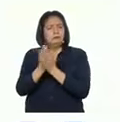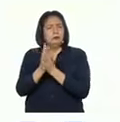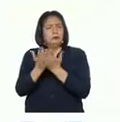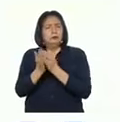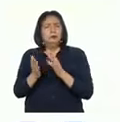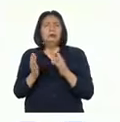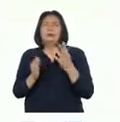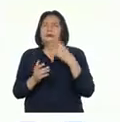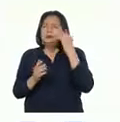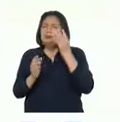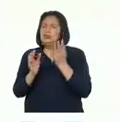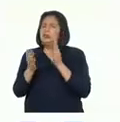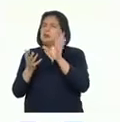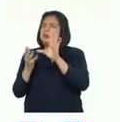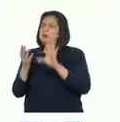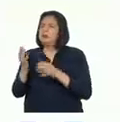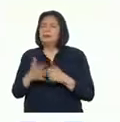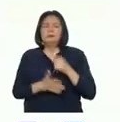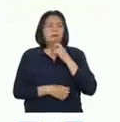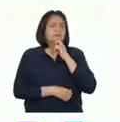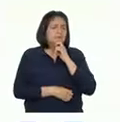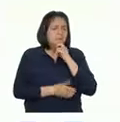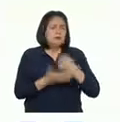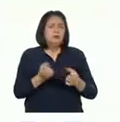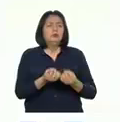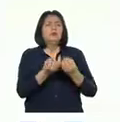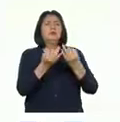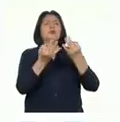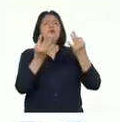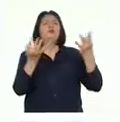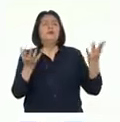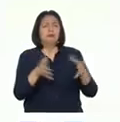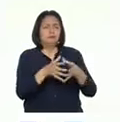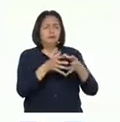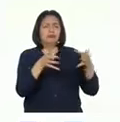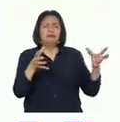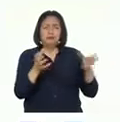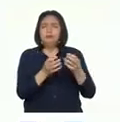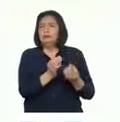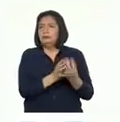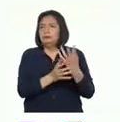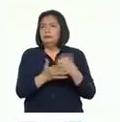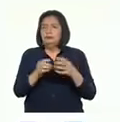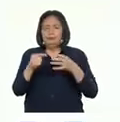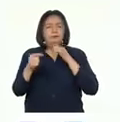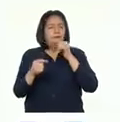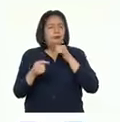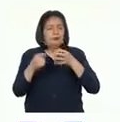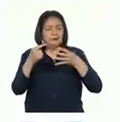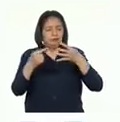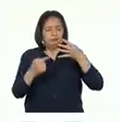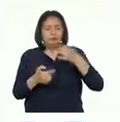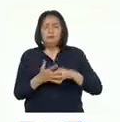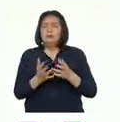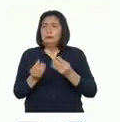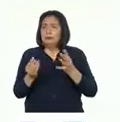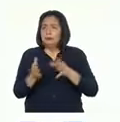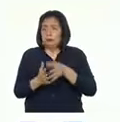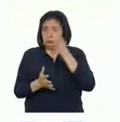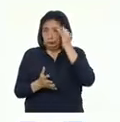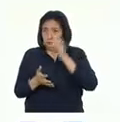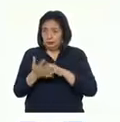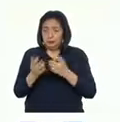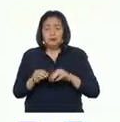experiencias y aprendimos a calcular la densidad poblacional de una planta. Todavía nos quedan muchos descubrimientos interesantes por hacer.